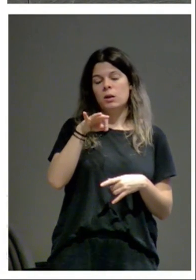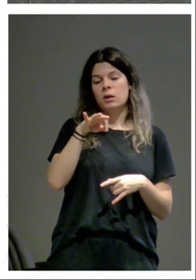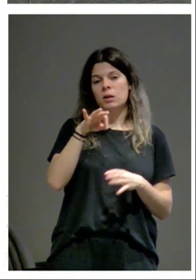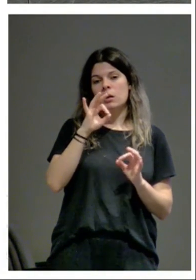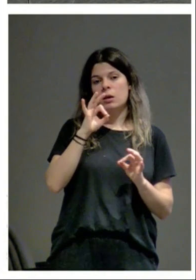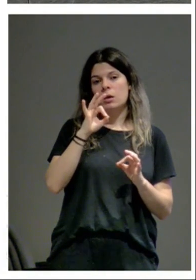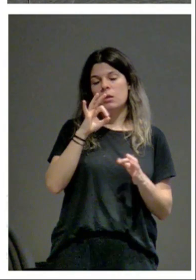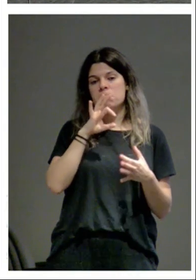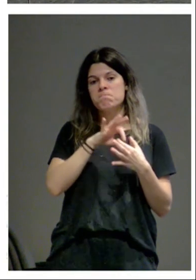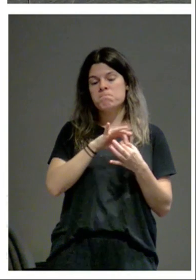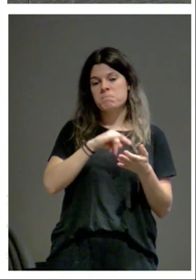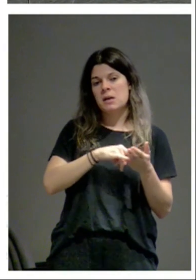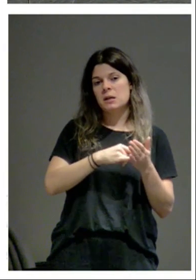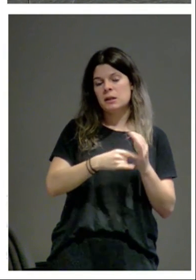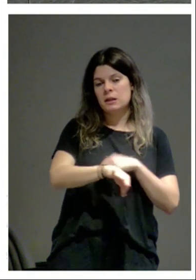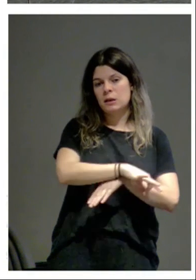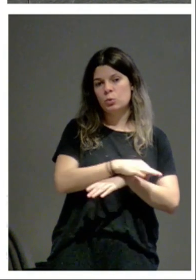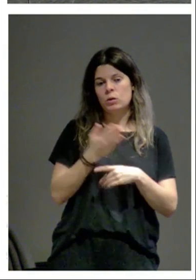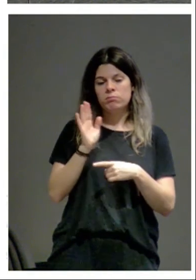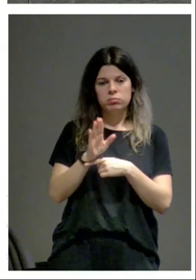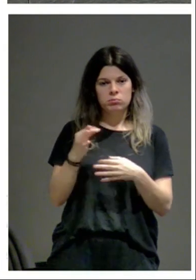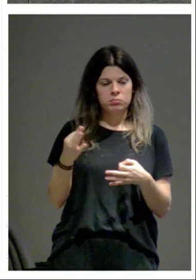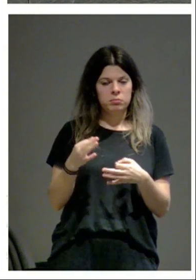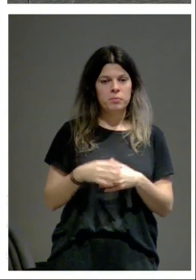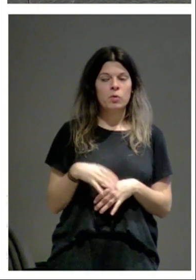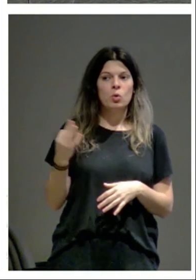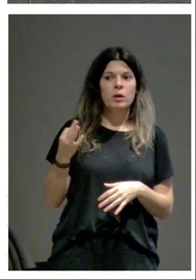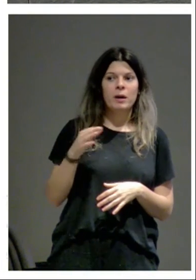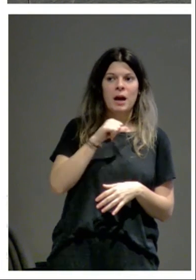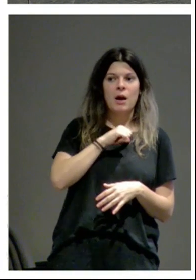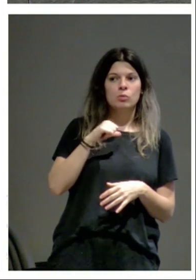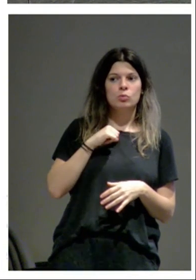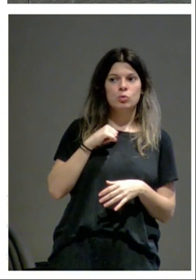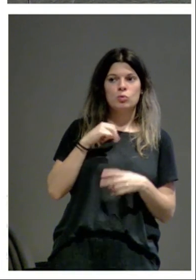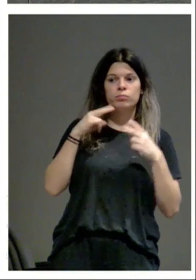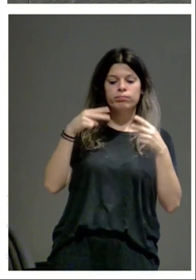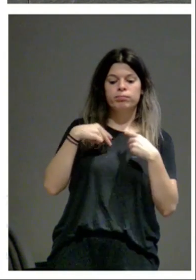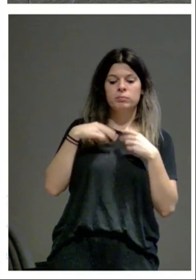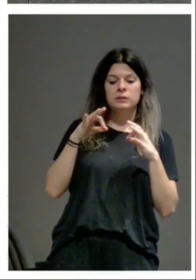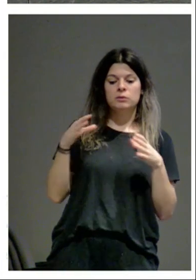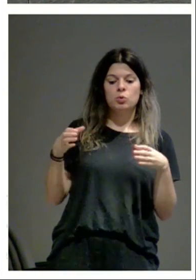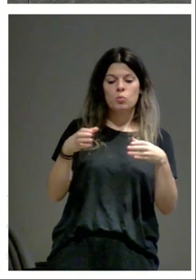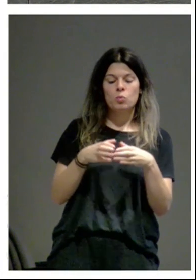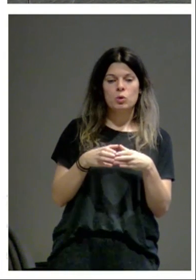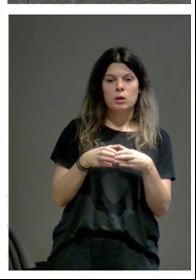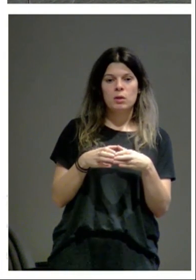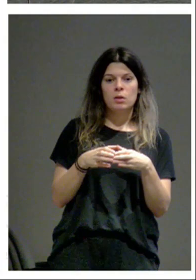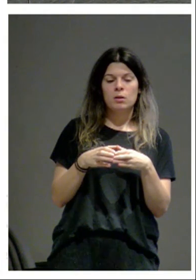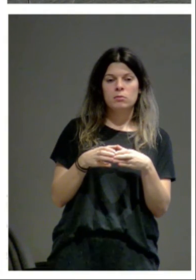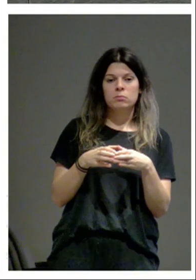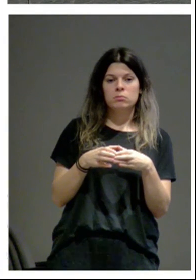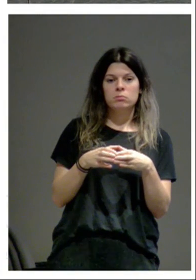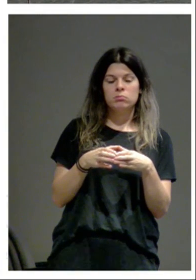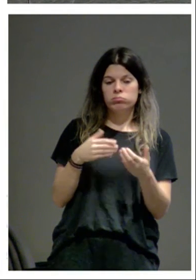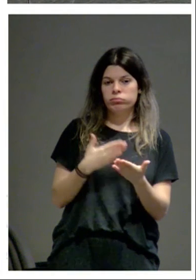de la arquitectura o bien quieren autoafirmarse como comunidad o bien